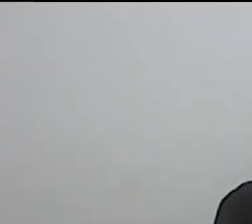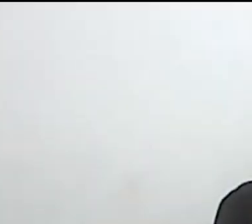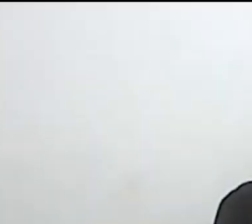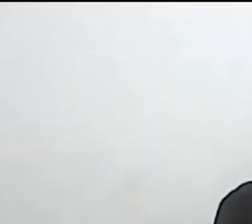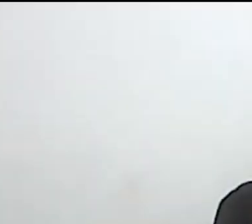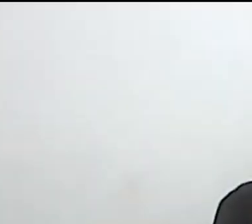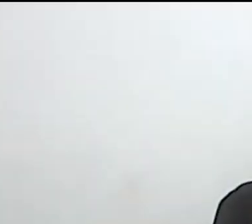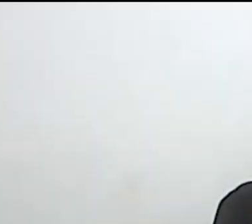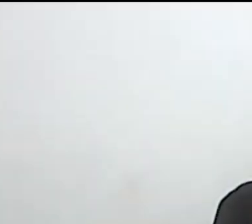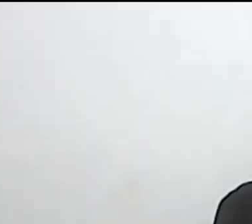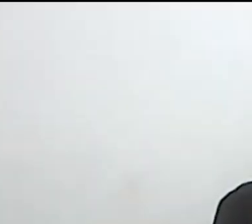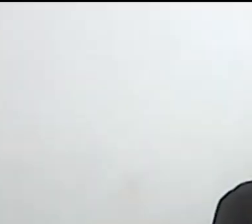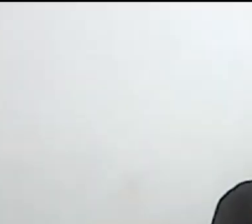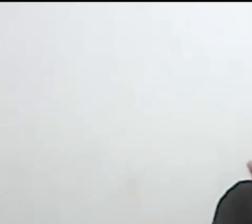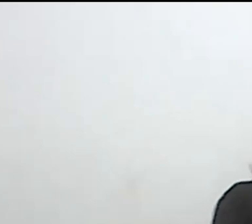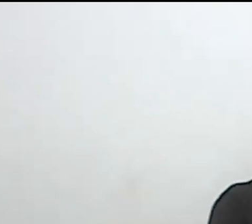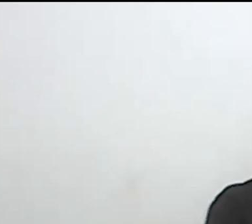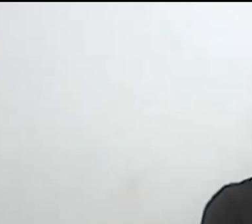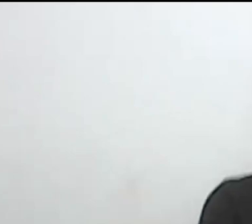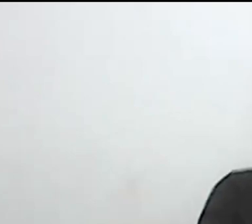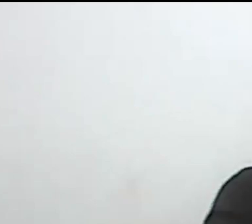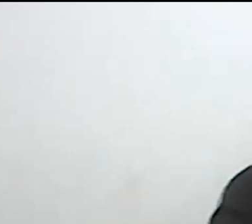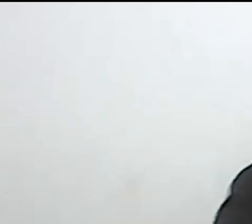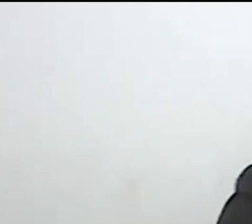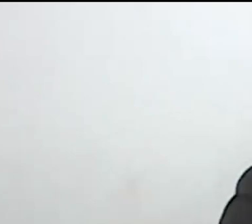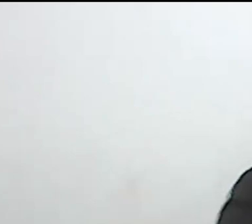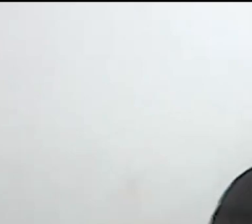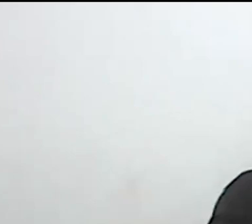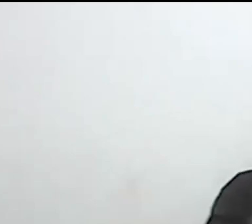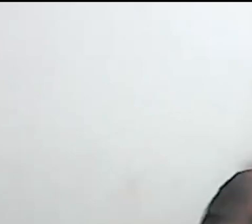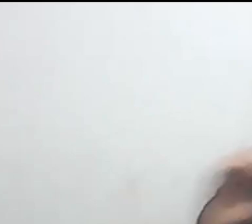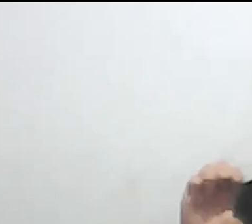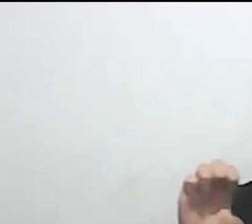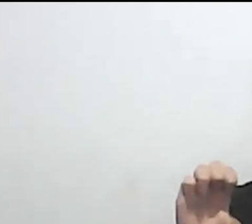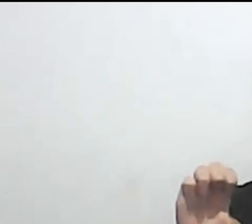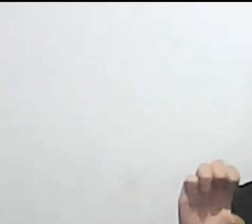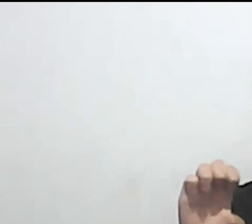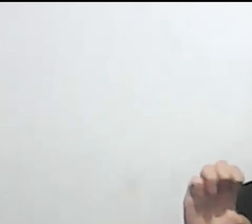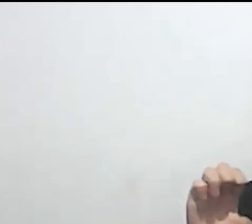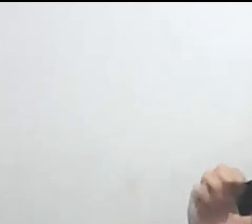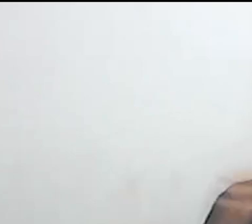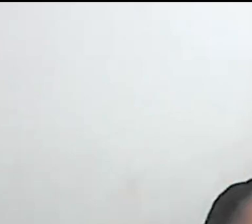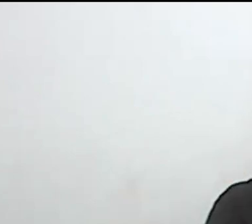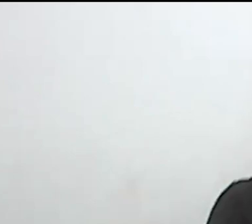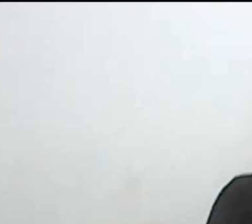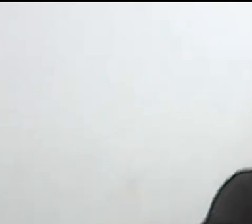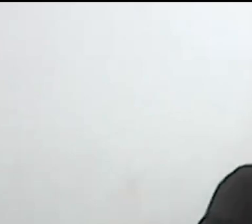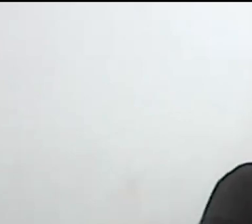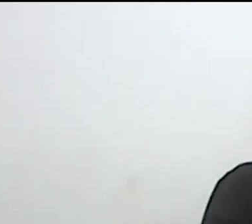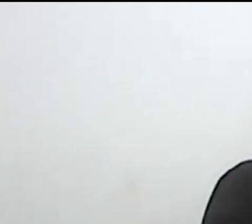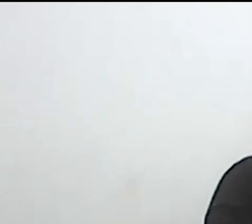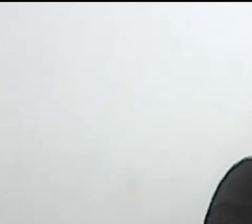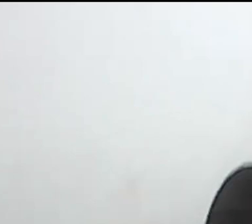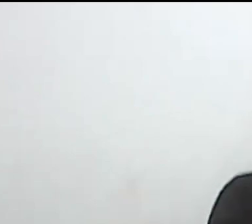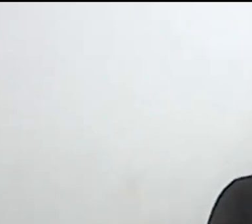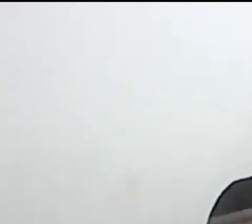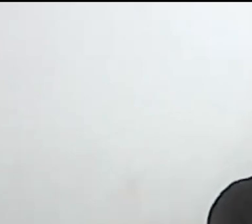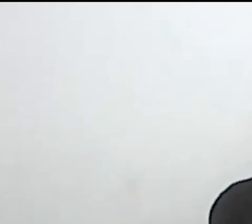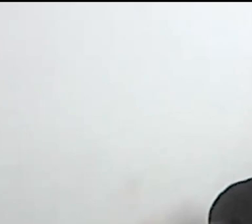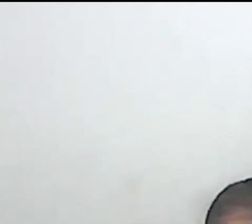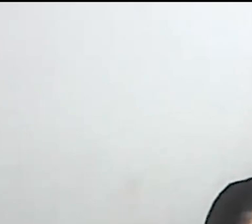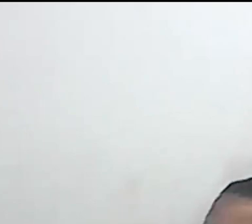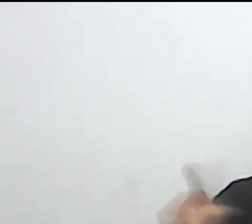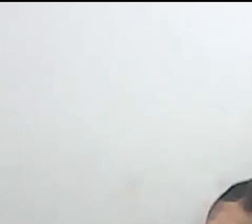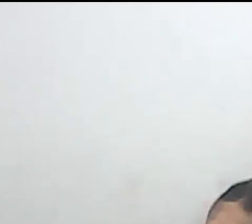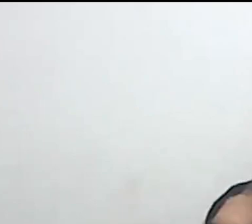Muy buenas tardes a todas, a todos, a todes. Les doy la más cálida bienvenida a este espacio de construcción de saber